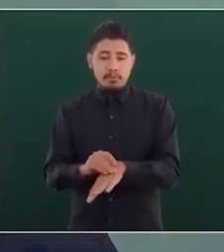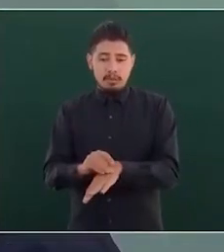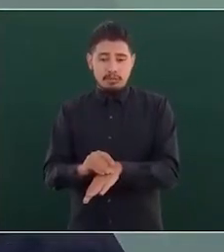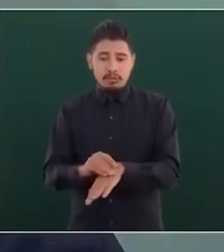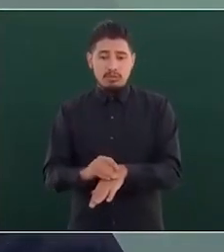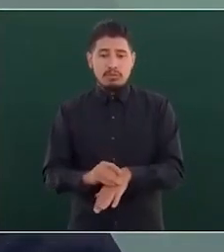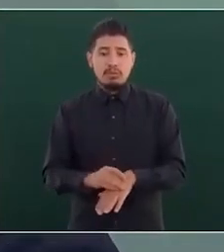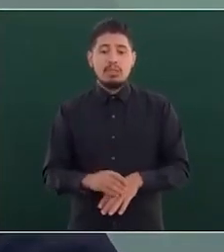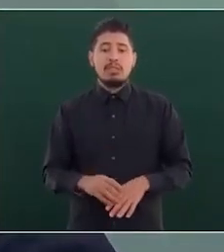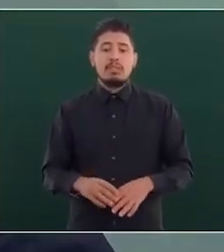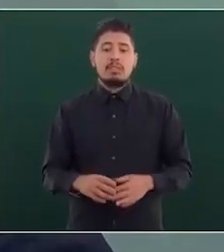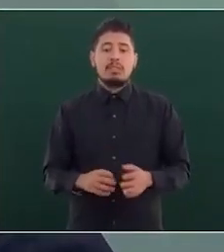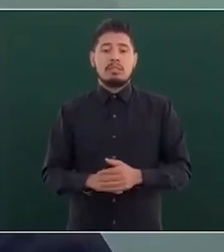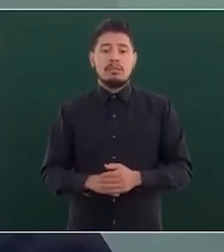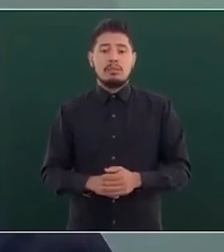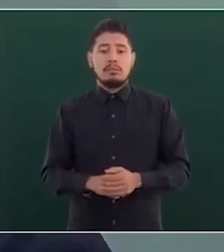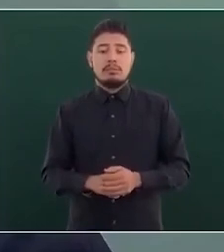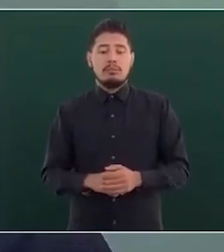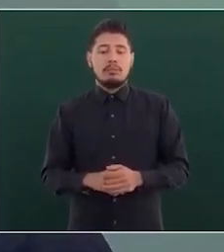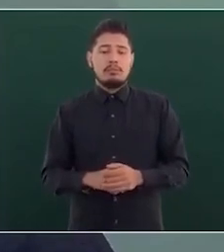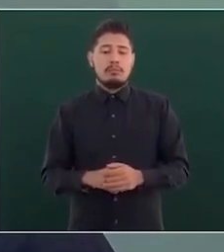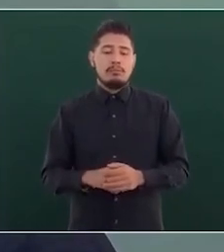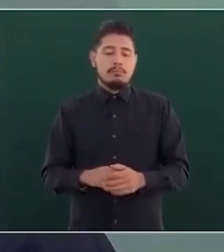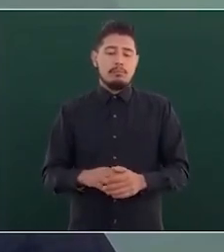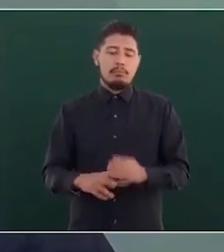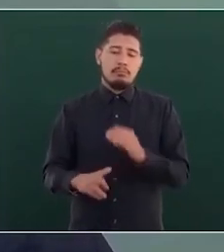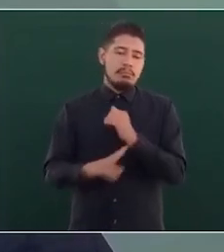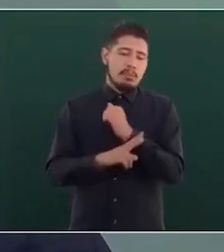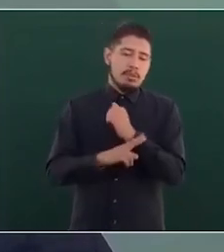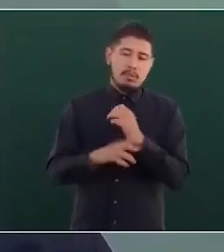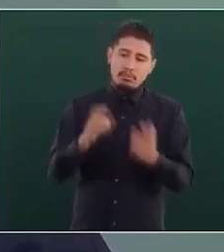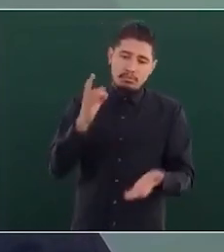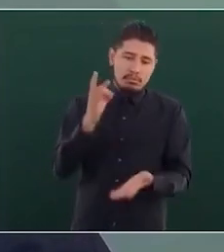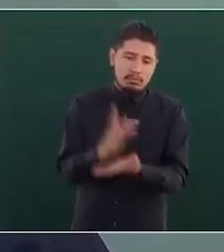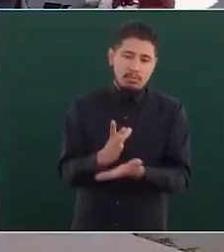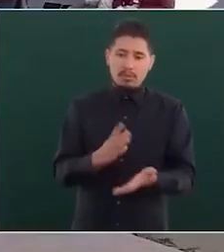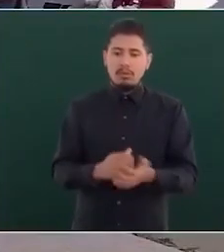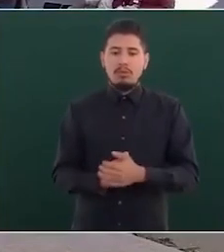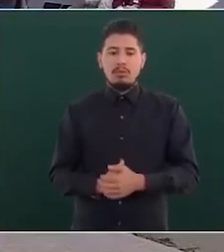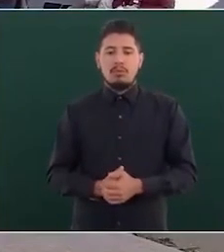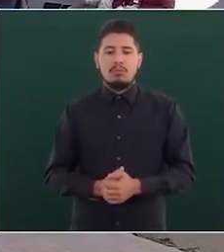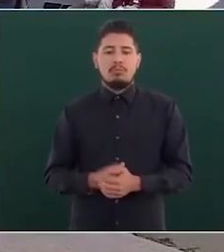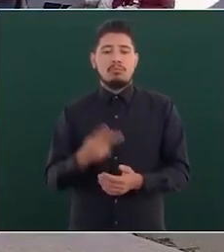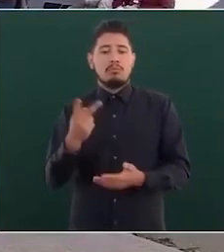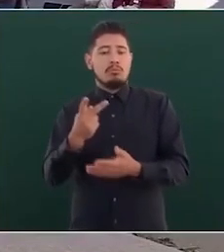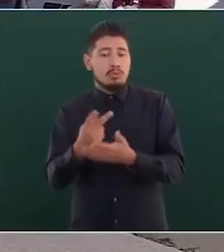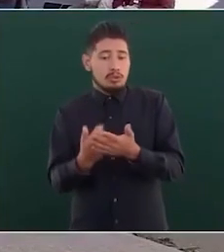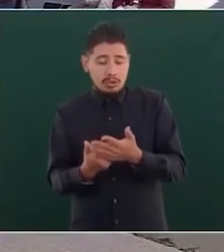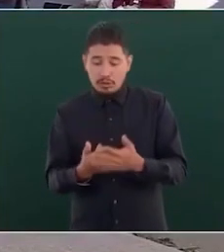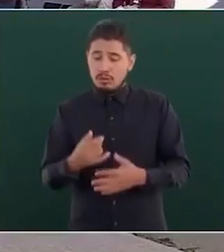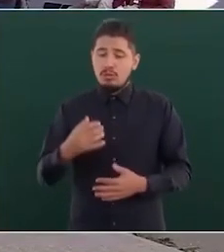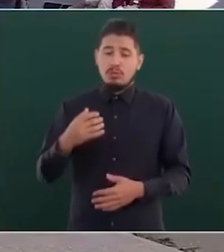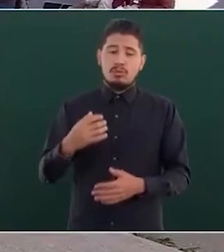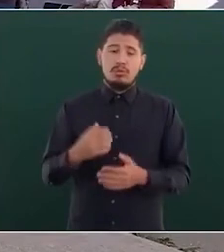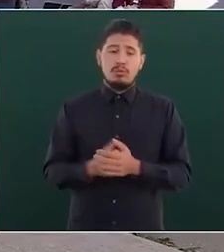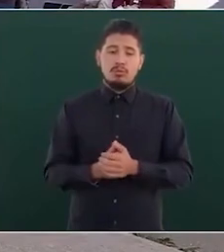una especie de ventanilla única cualquier este proyecto incluso los